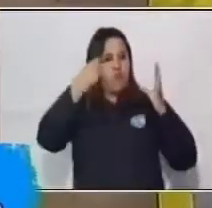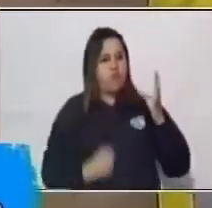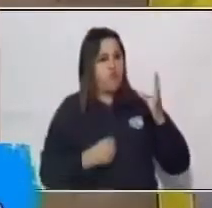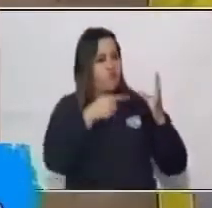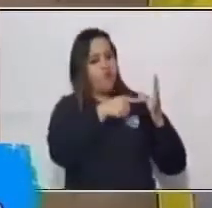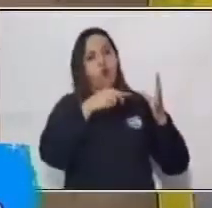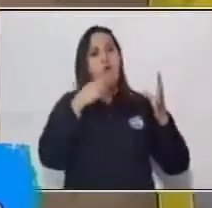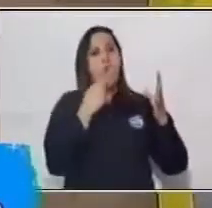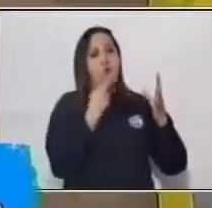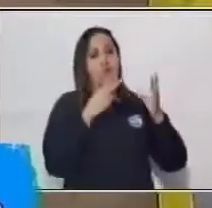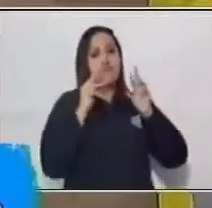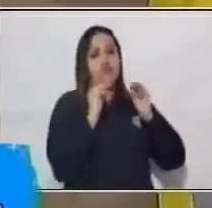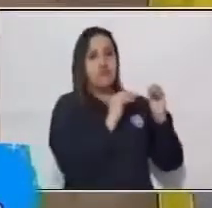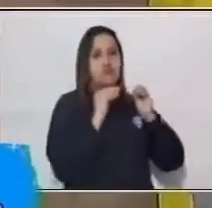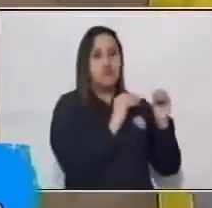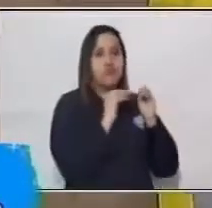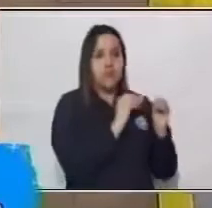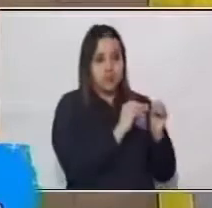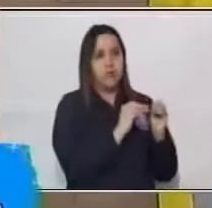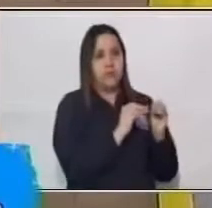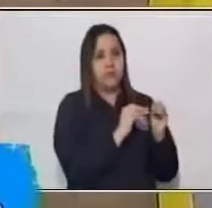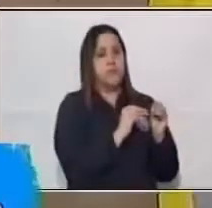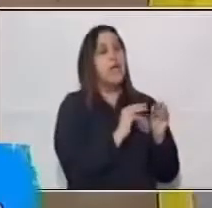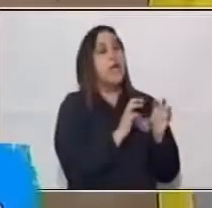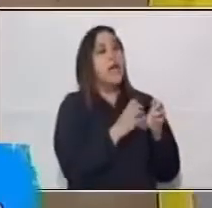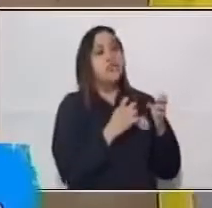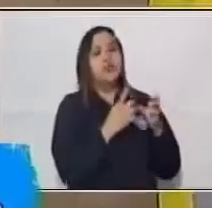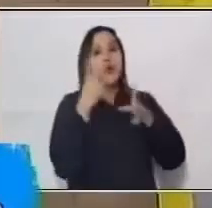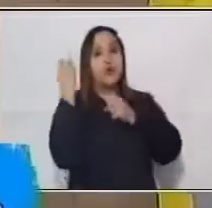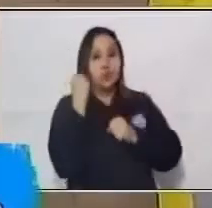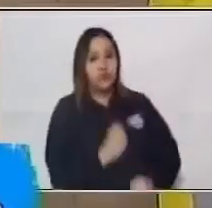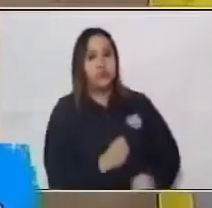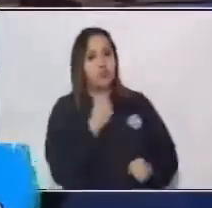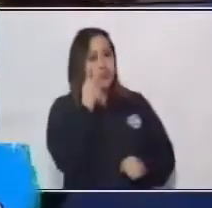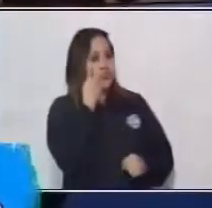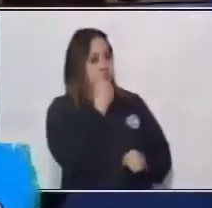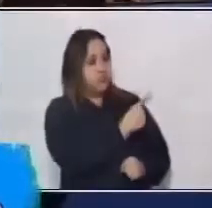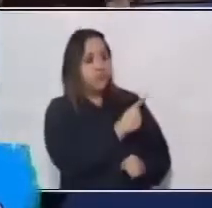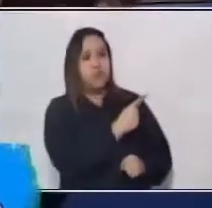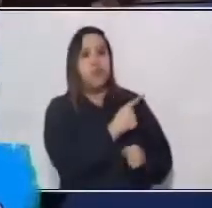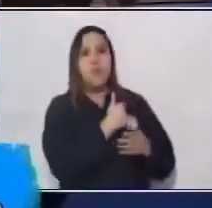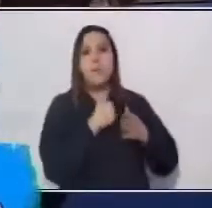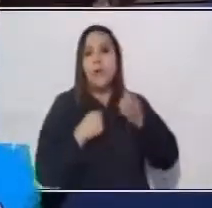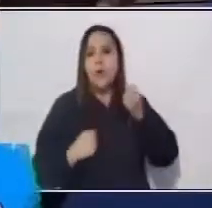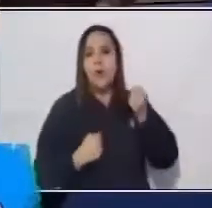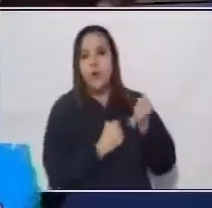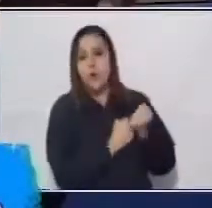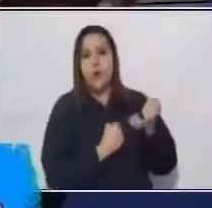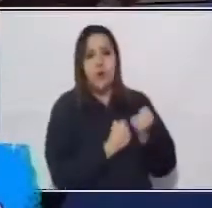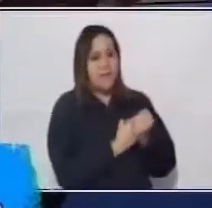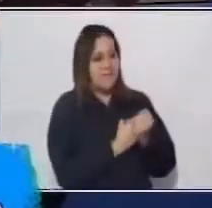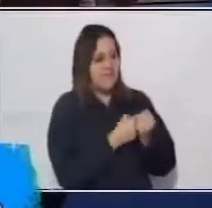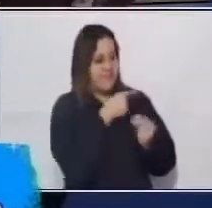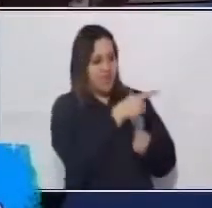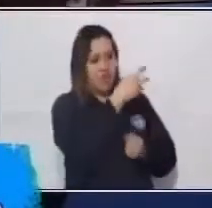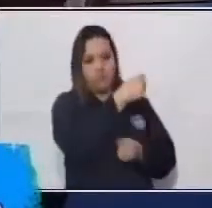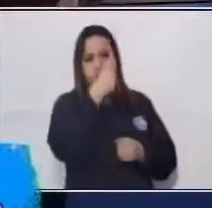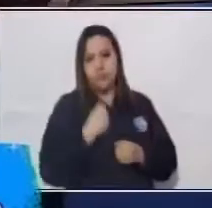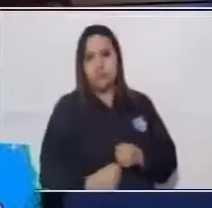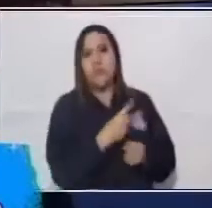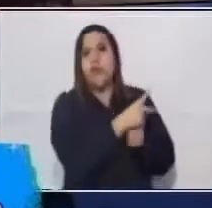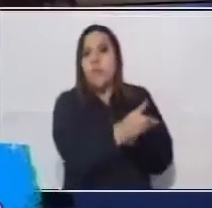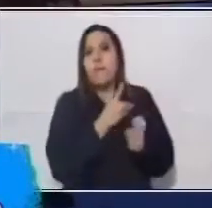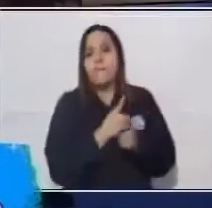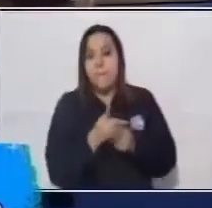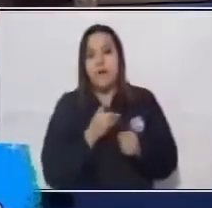en pugna, que estaban en conquista y en colonizar todos los municipios y departamentos, entonces